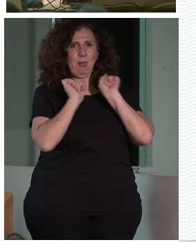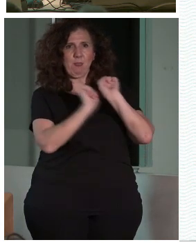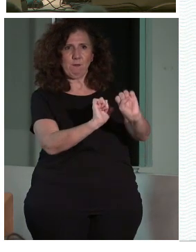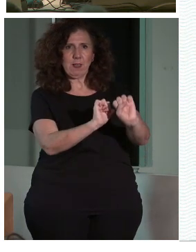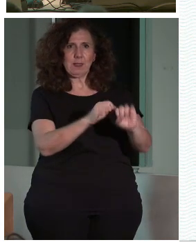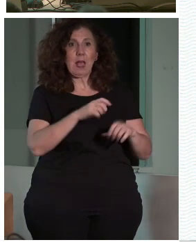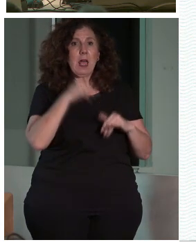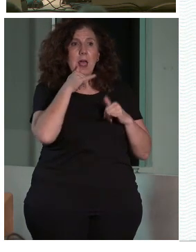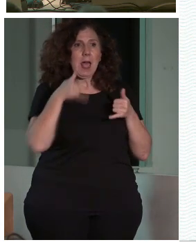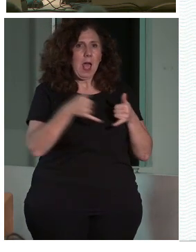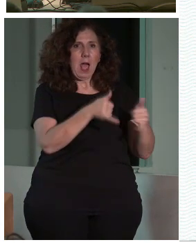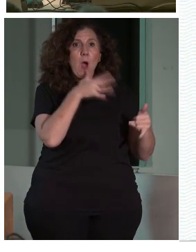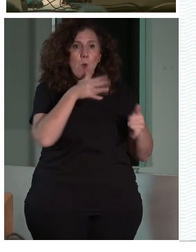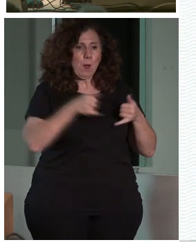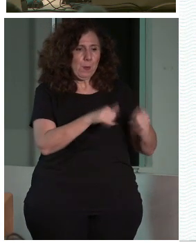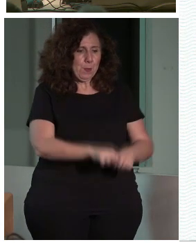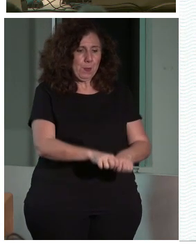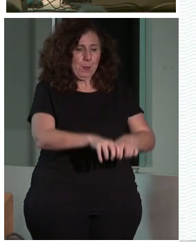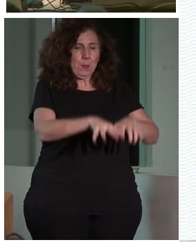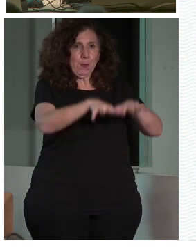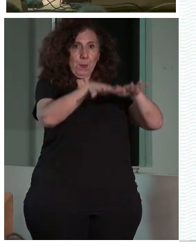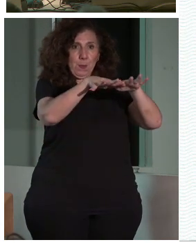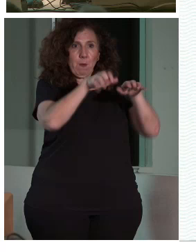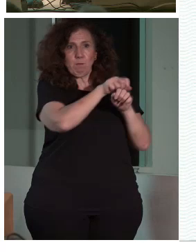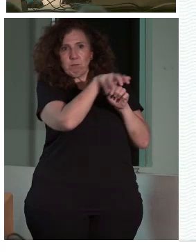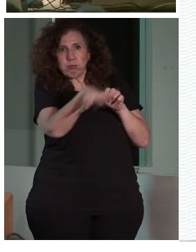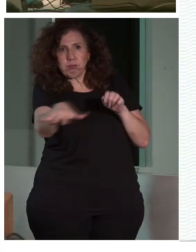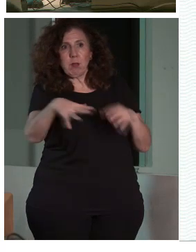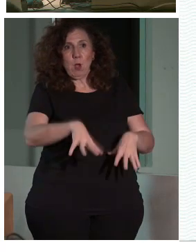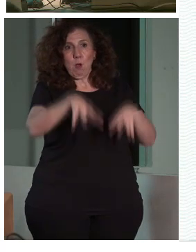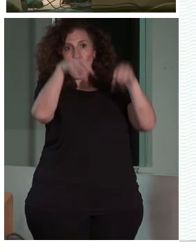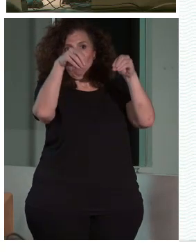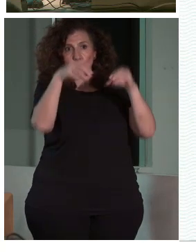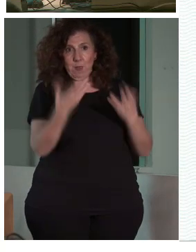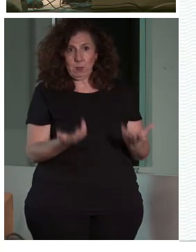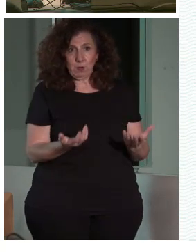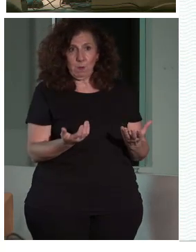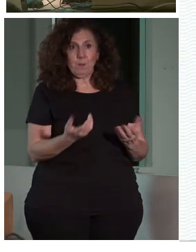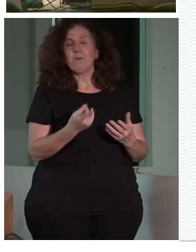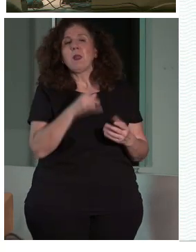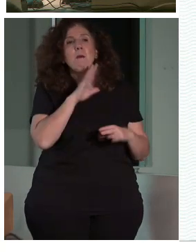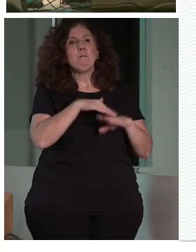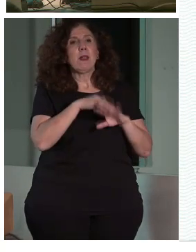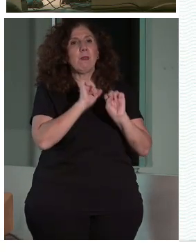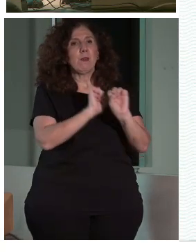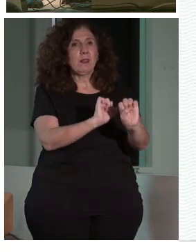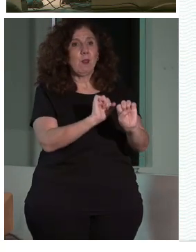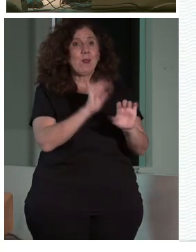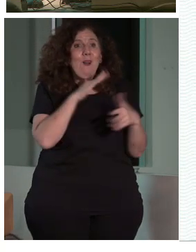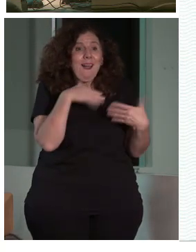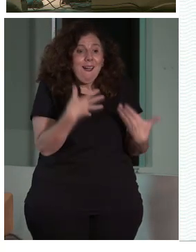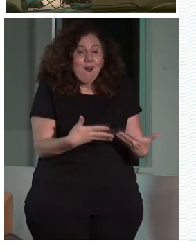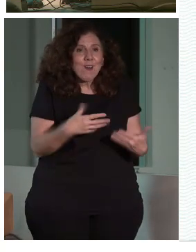a esa agresión que suponía el Júcar en el momento en que fue construida es ahora una barrera